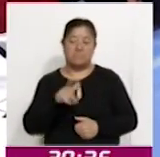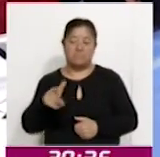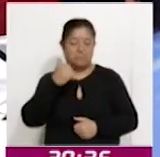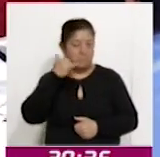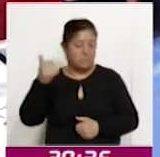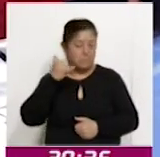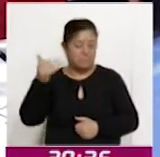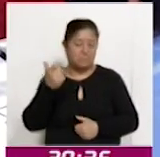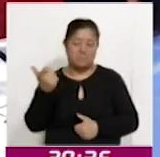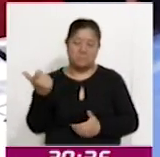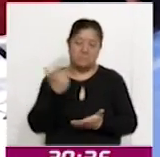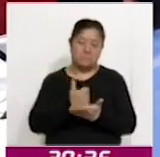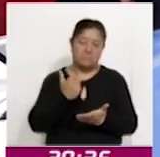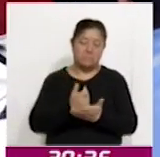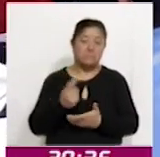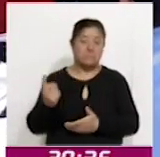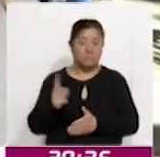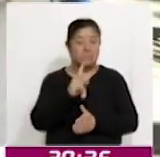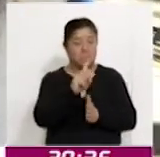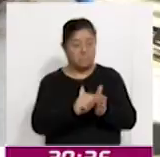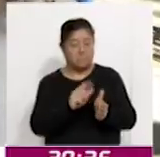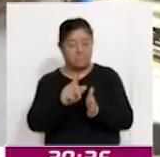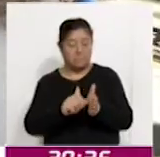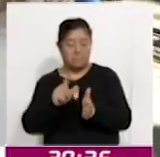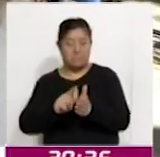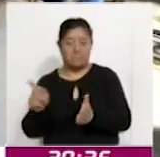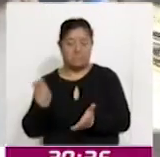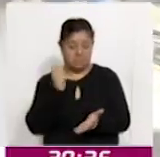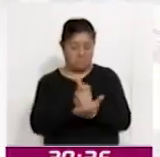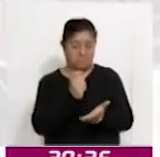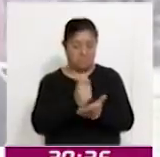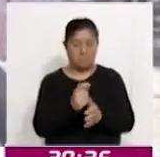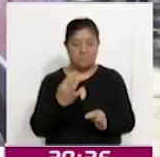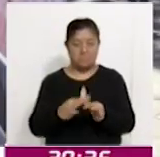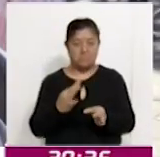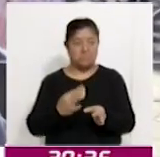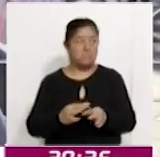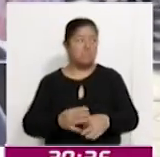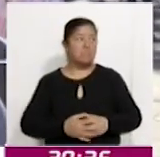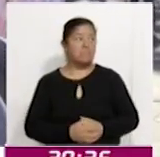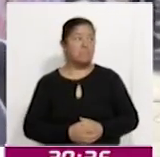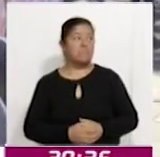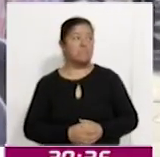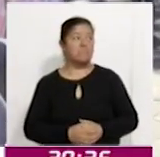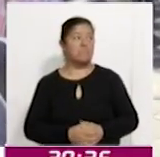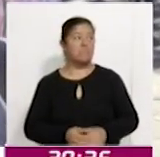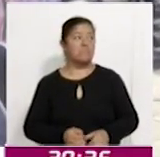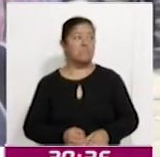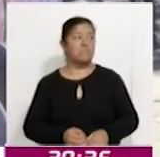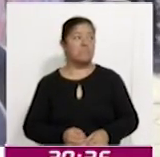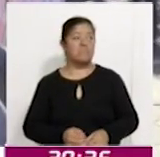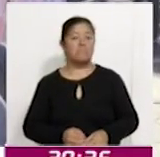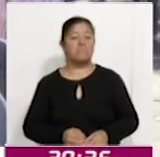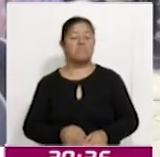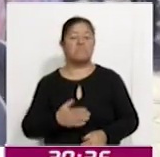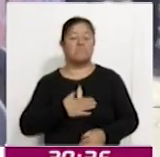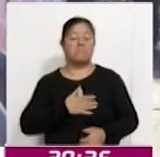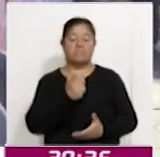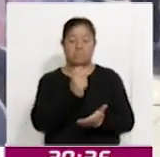concepto de cobro, pese a que mes con mes realiza sus pagos de manera puntual. Estoy dentro de una tasa baja,